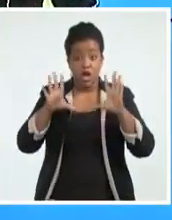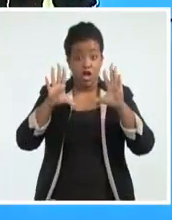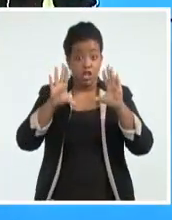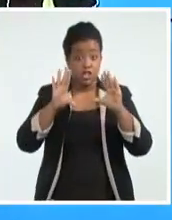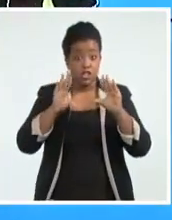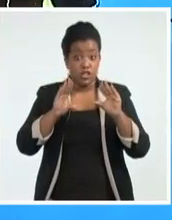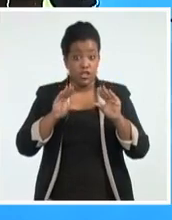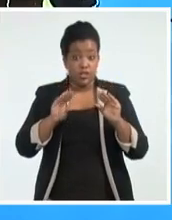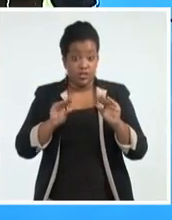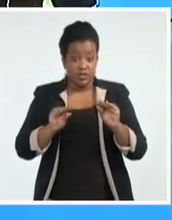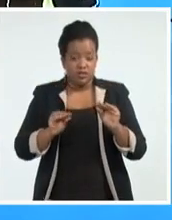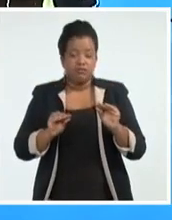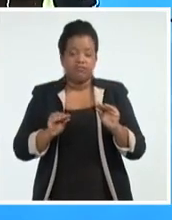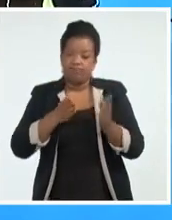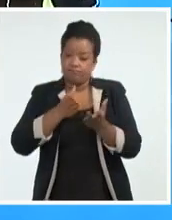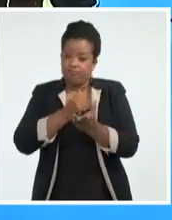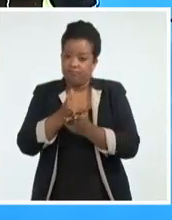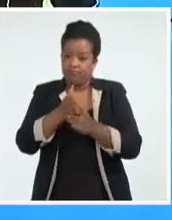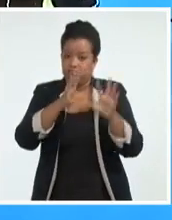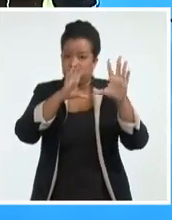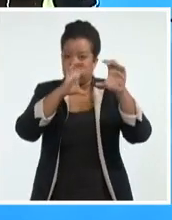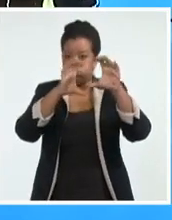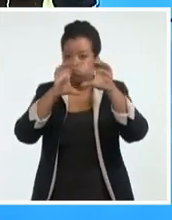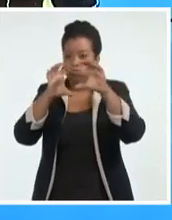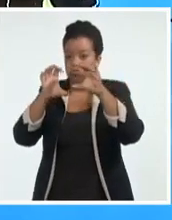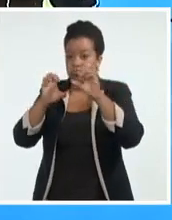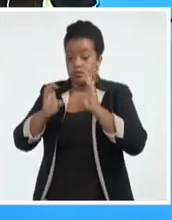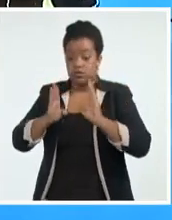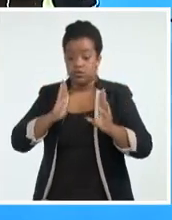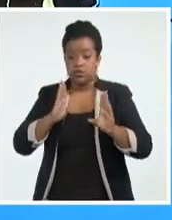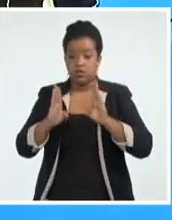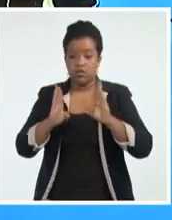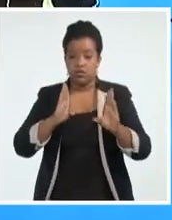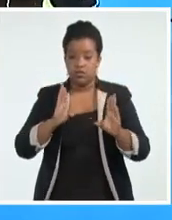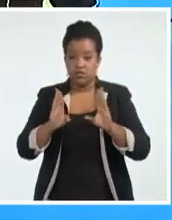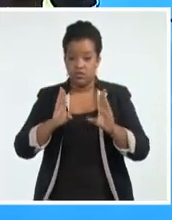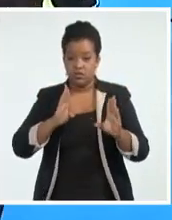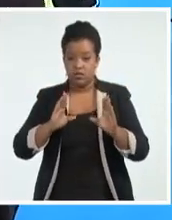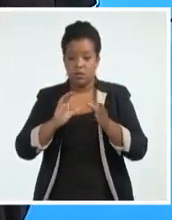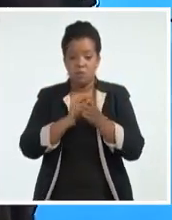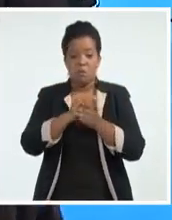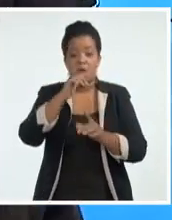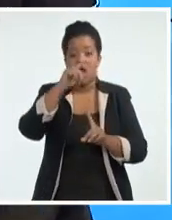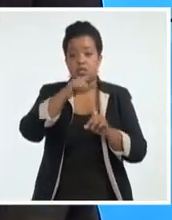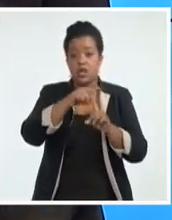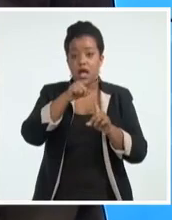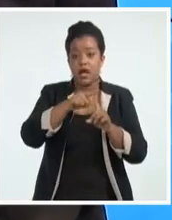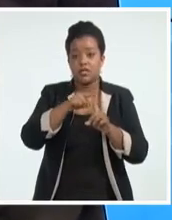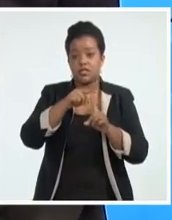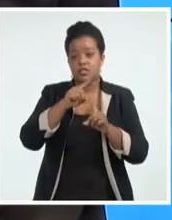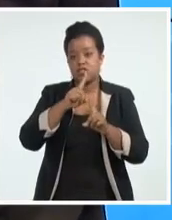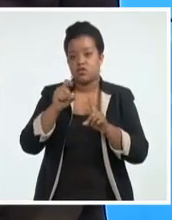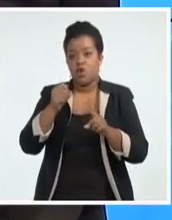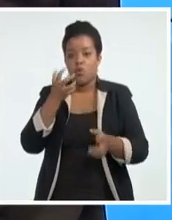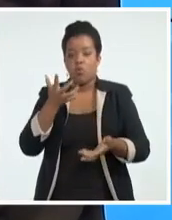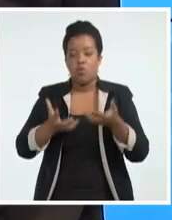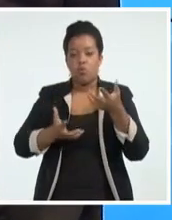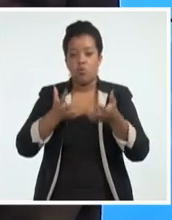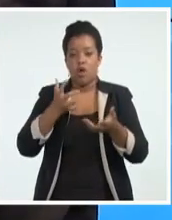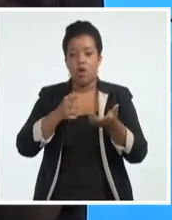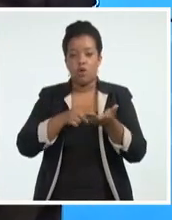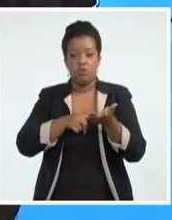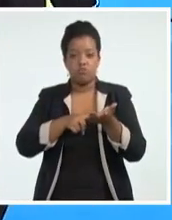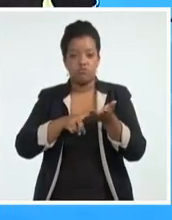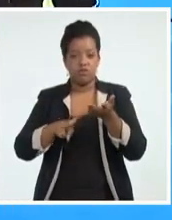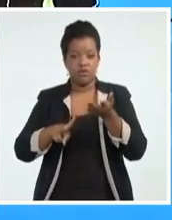se mantienen los nublados sobre el centro, fíjense, desde Matanzas, interior de Cienfuegos, hasta la provincia de